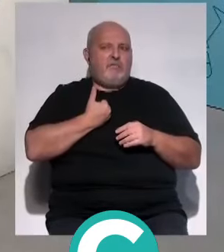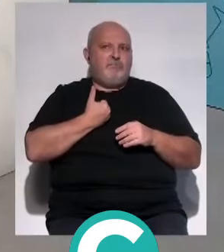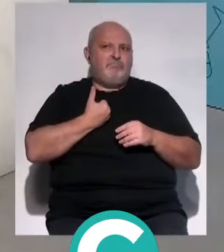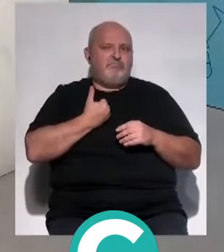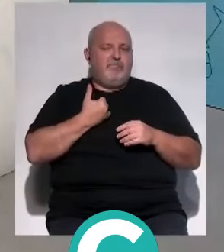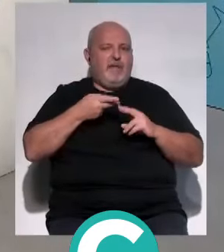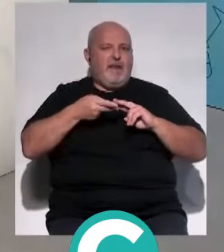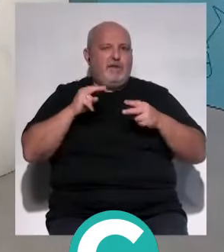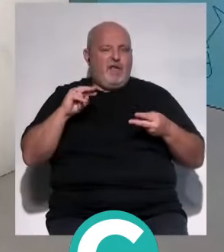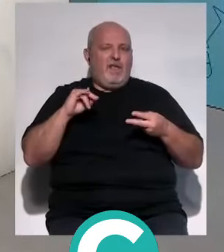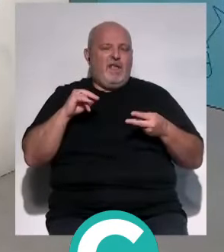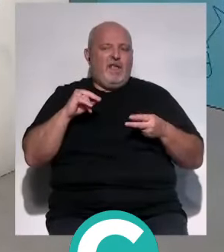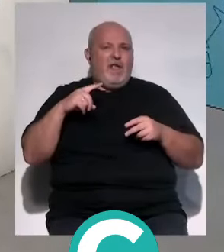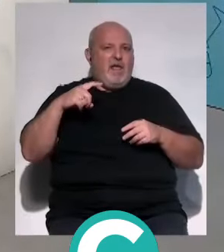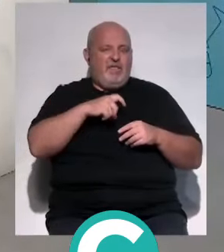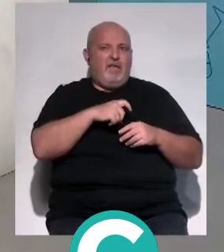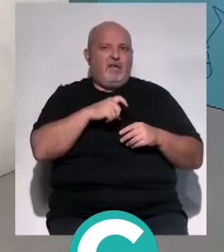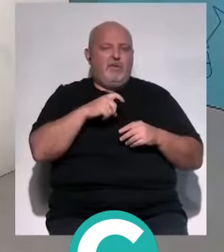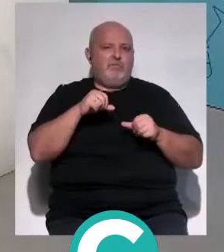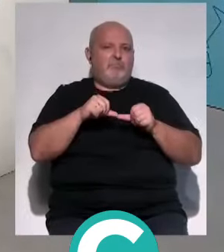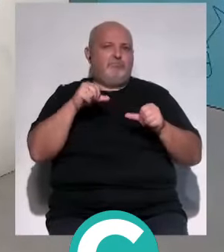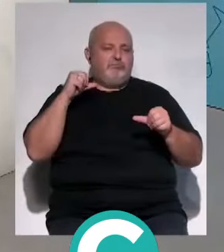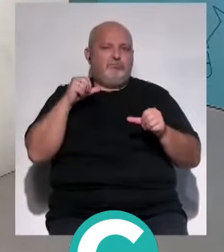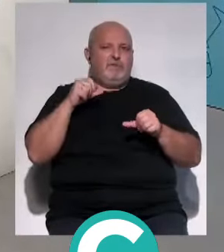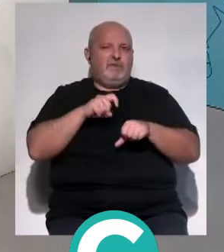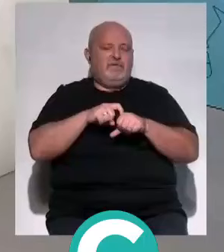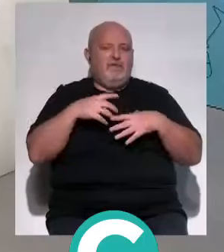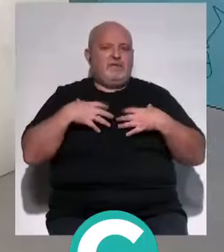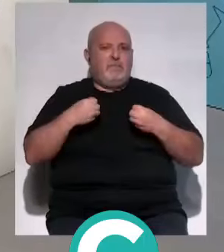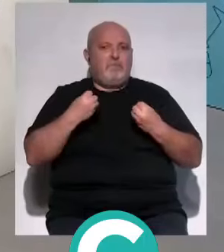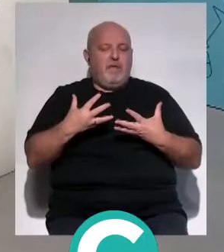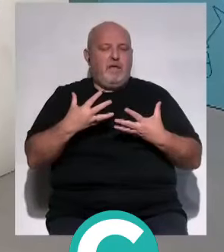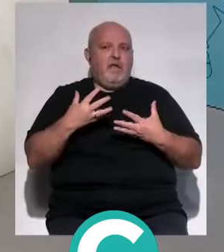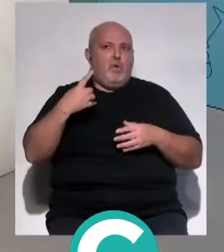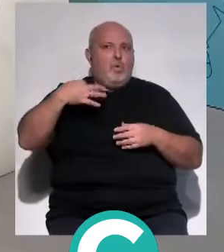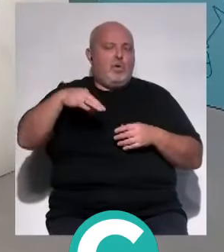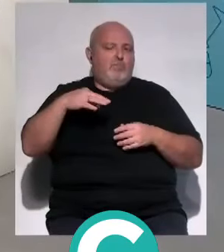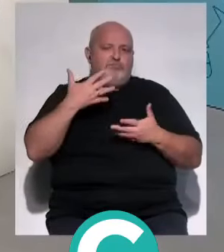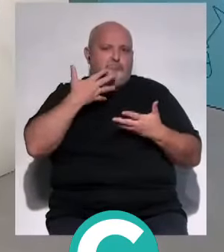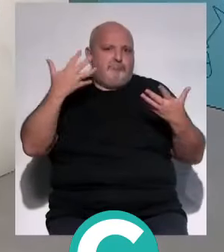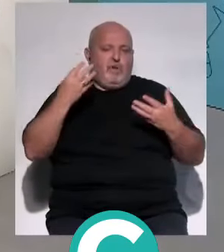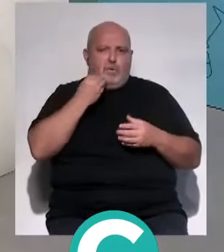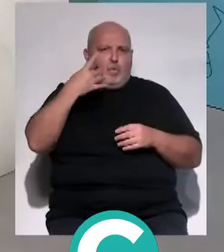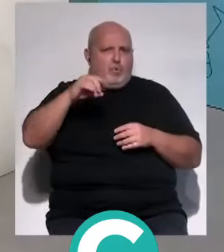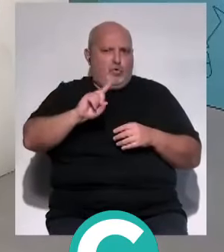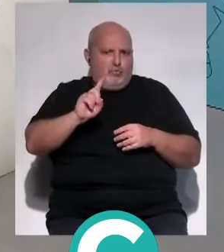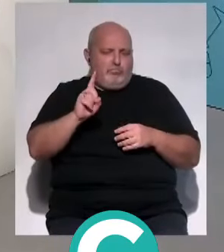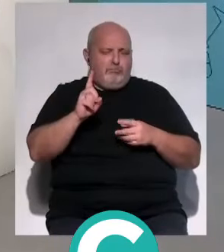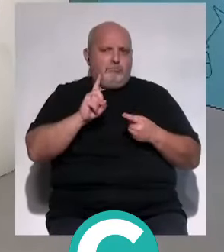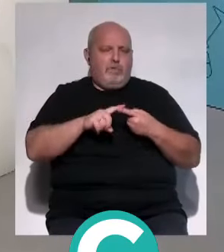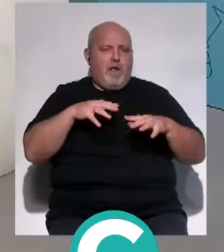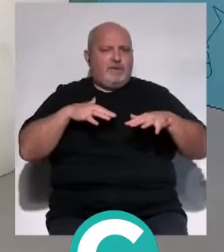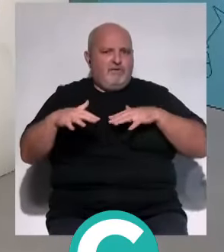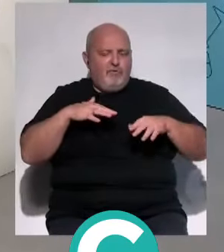componente genético a tener cáncer y lleva un estilo de vida saludable, no solo me estoy centrando en la comida, sino que eres